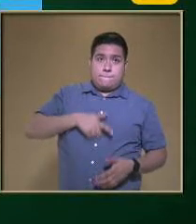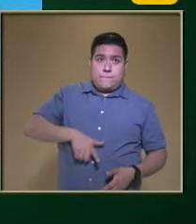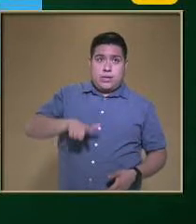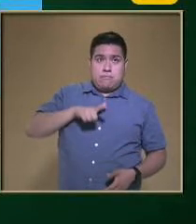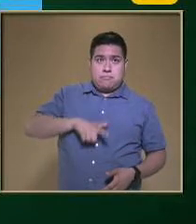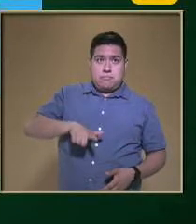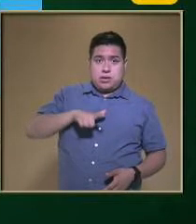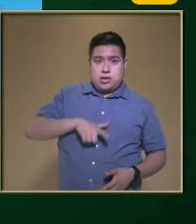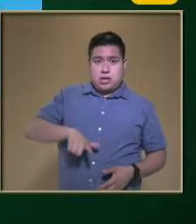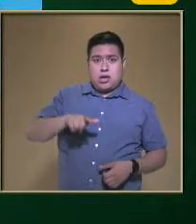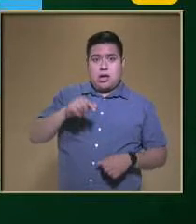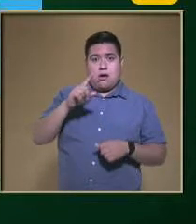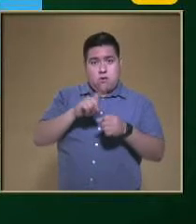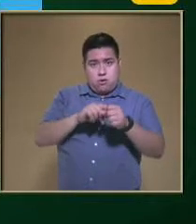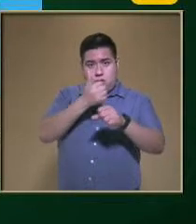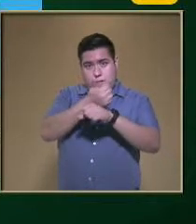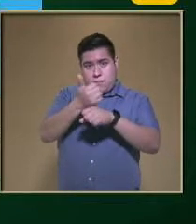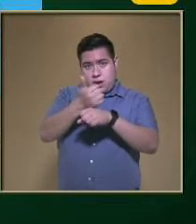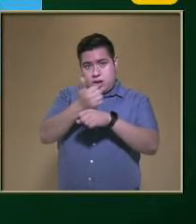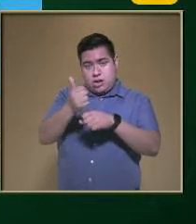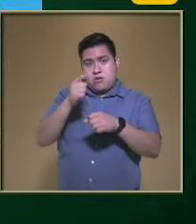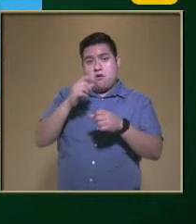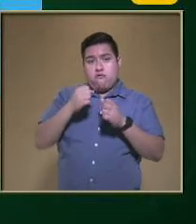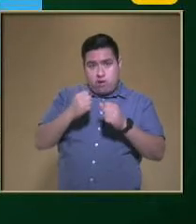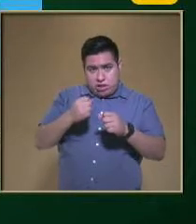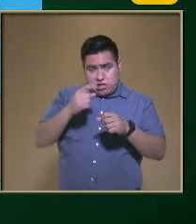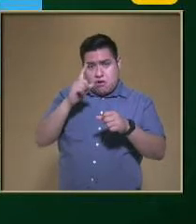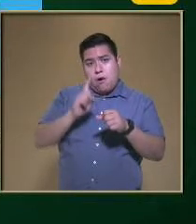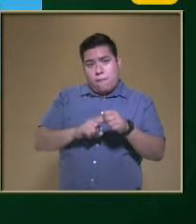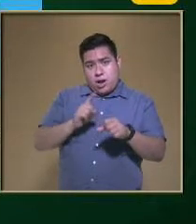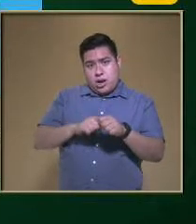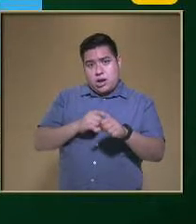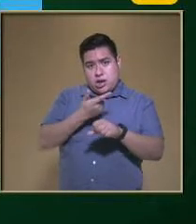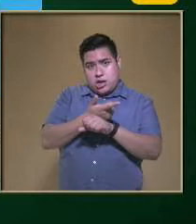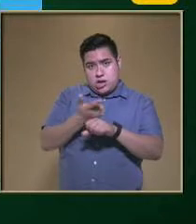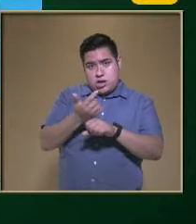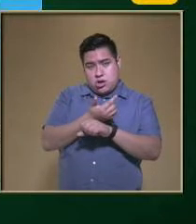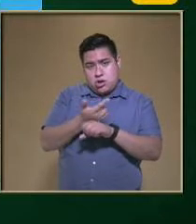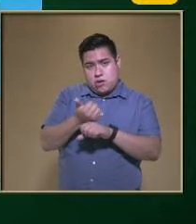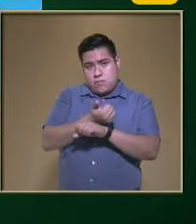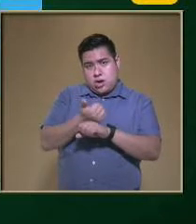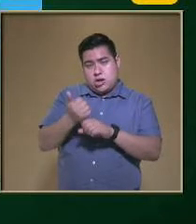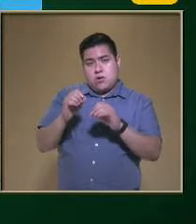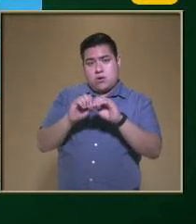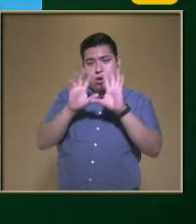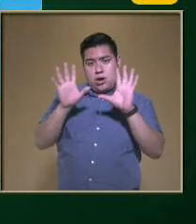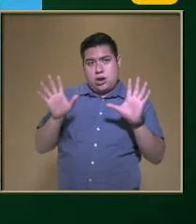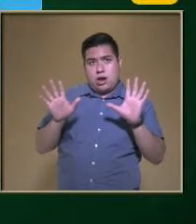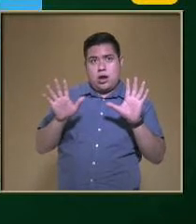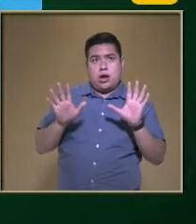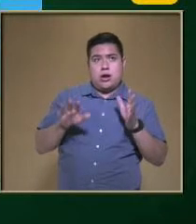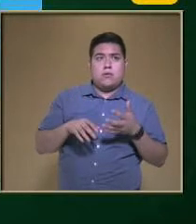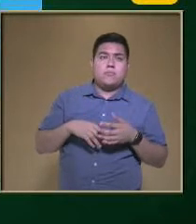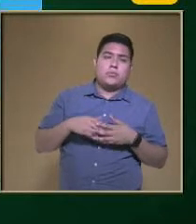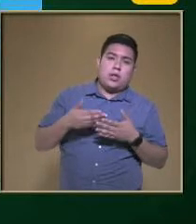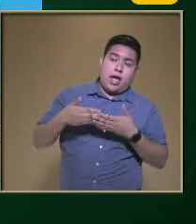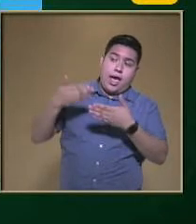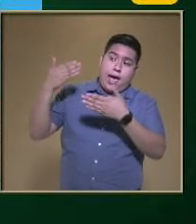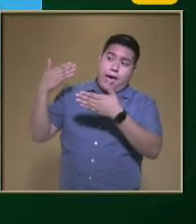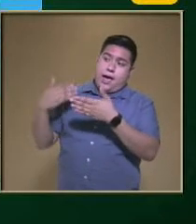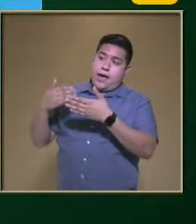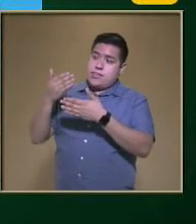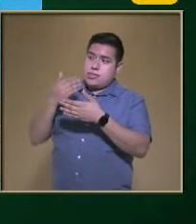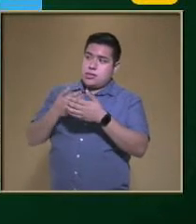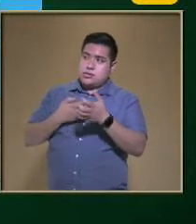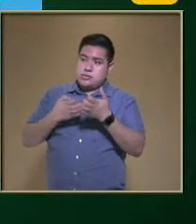Y por eso Se recomienda Que bebamos agua También entre comidas O en cada comida ¿Verdad? Antes Durante Y después